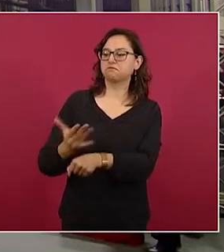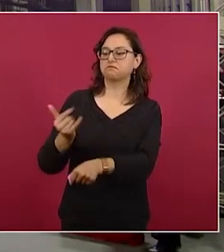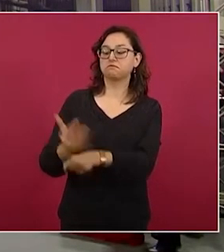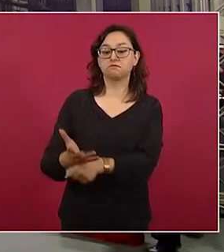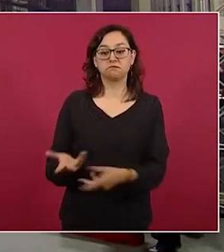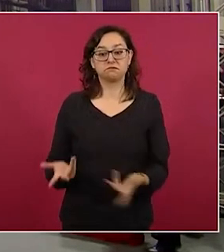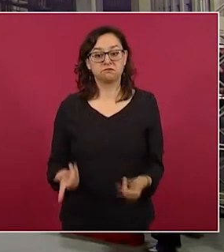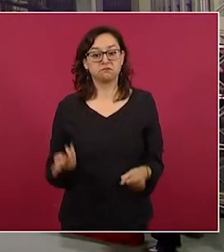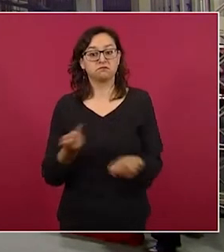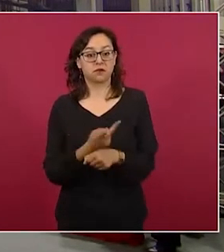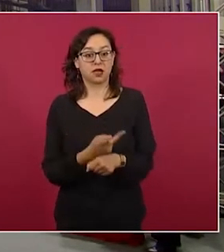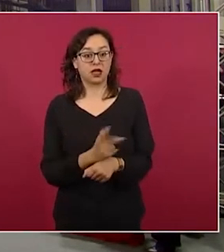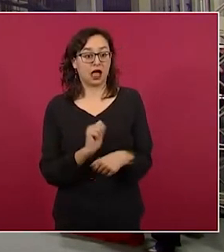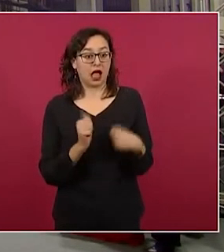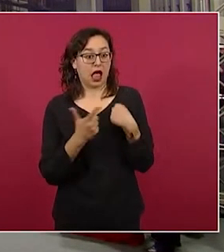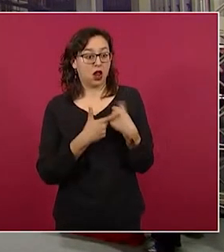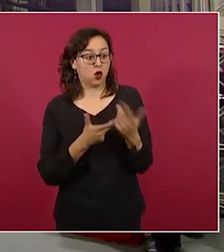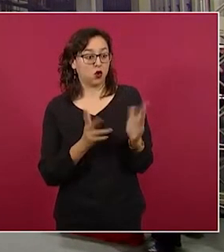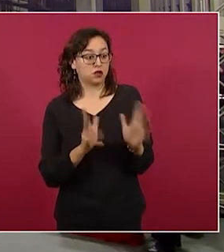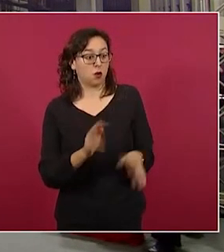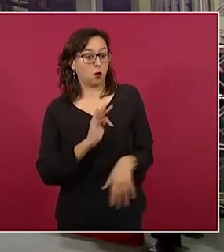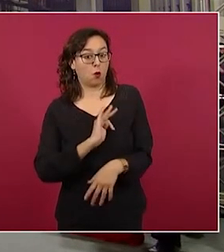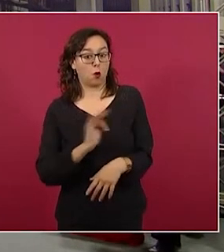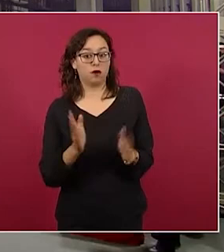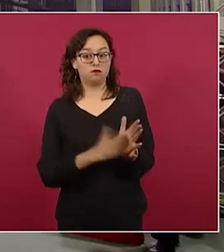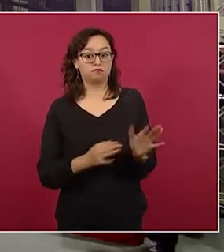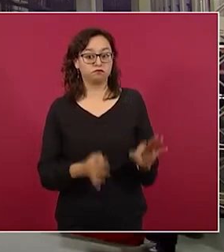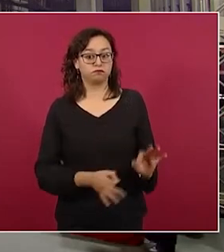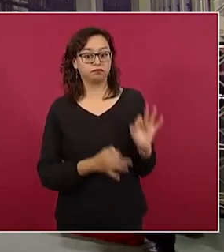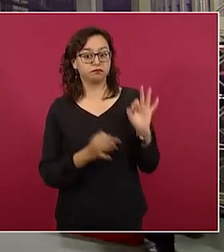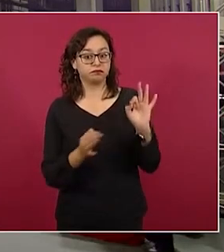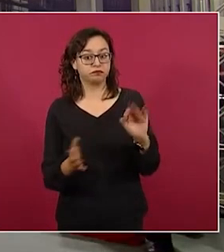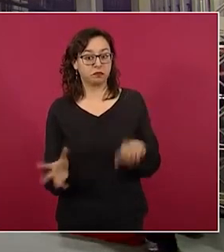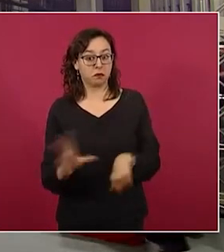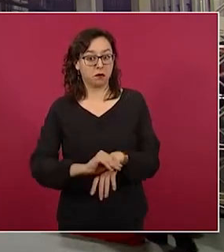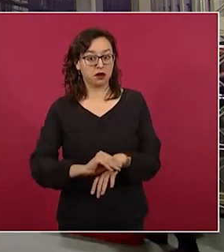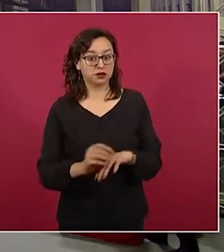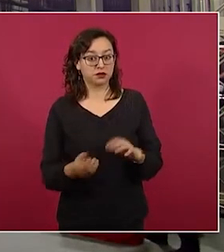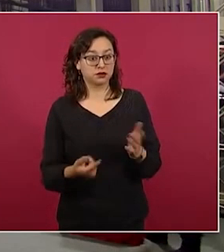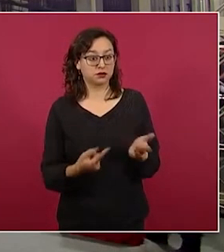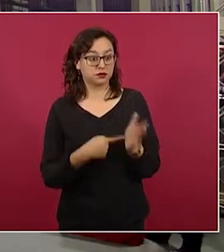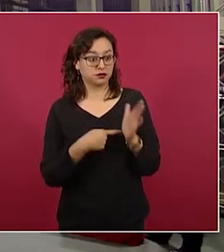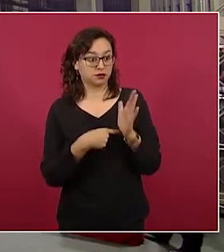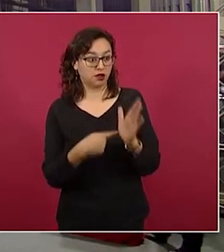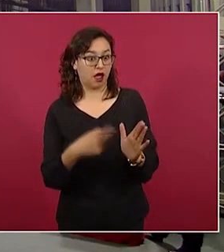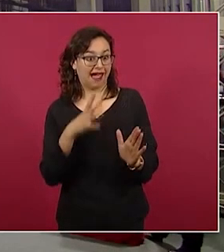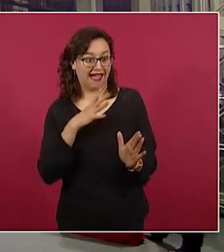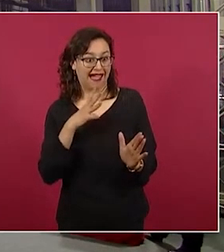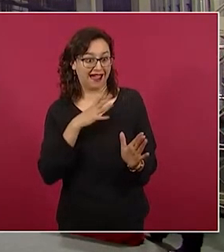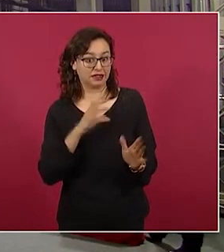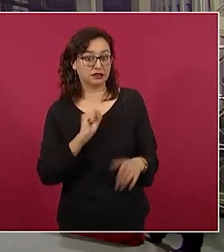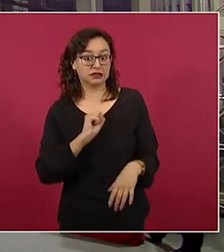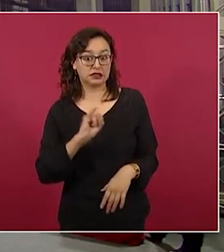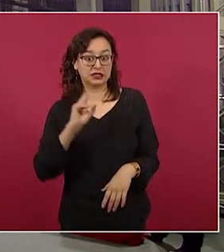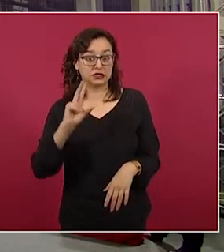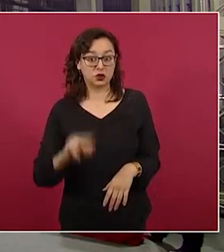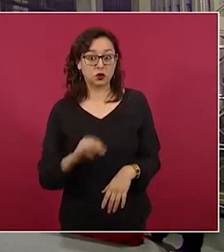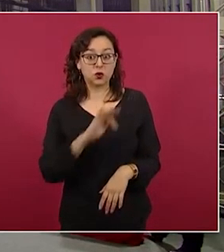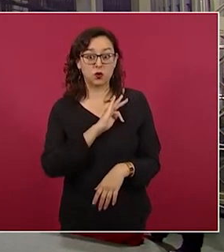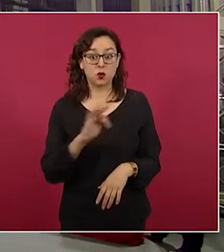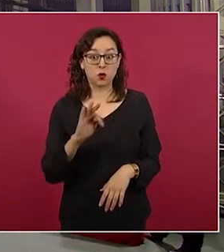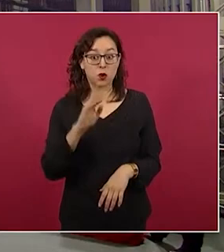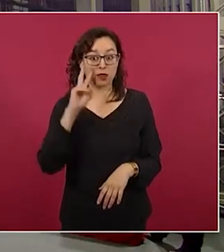No sé si se tengan ya, si pueda presentar la secretaria de Medio Ambiente, los estudios de impacto